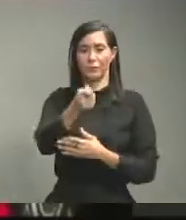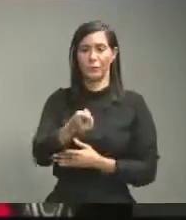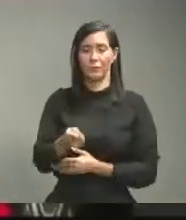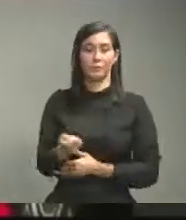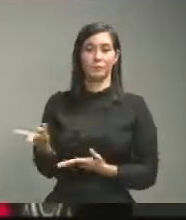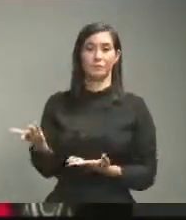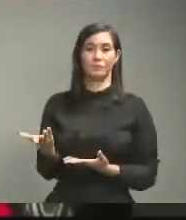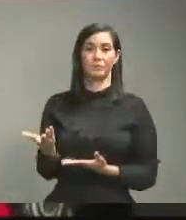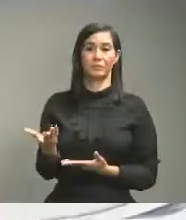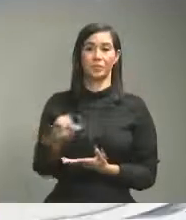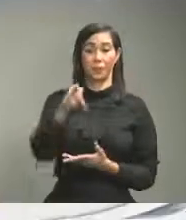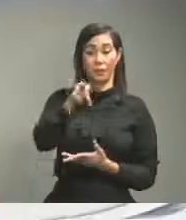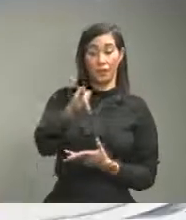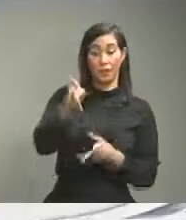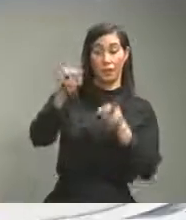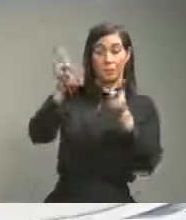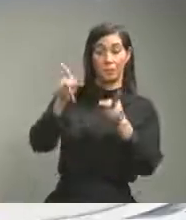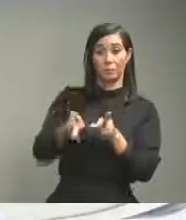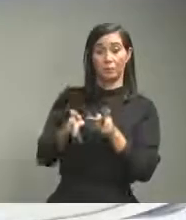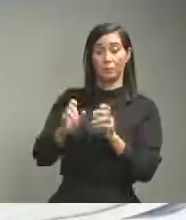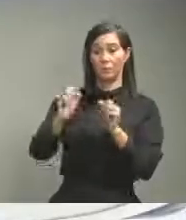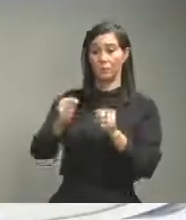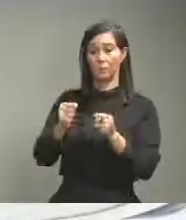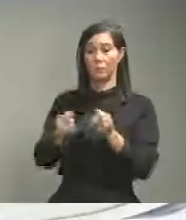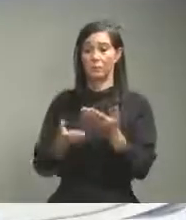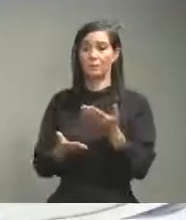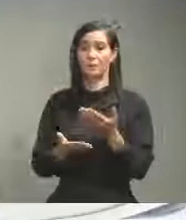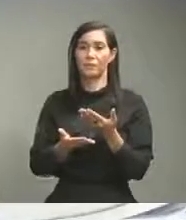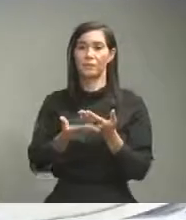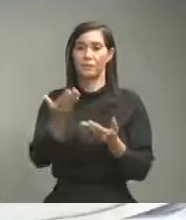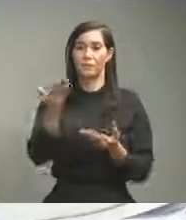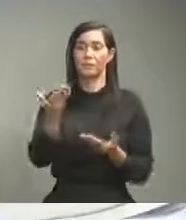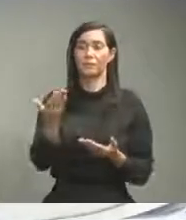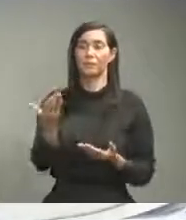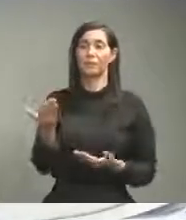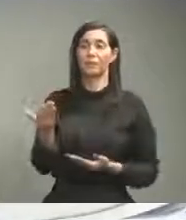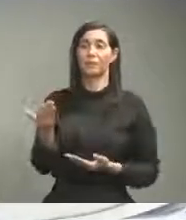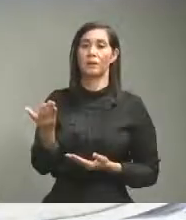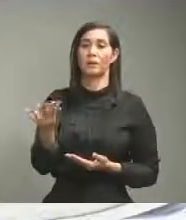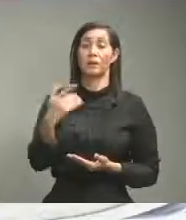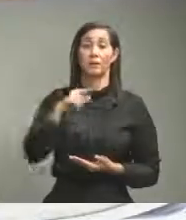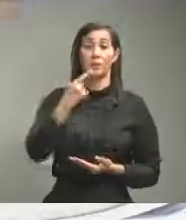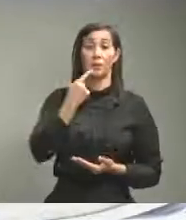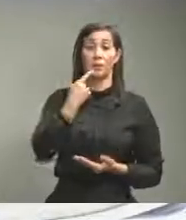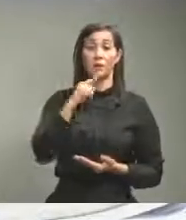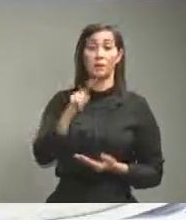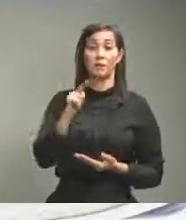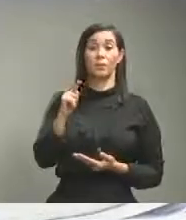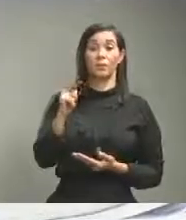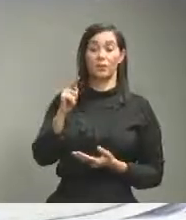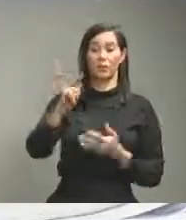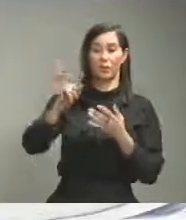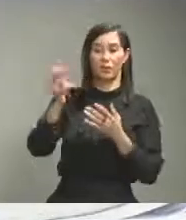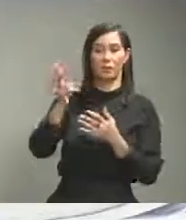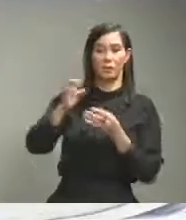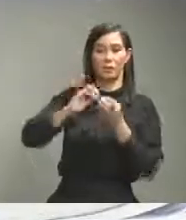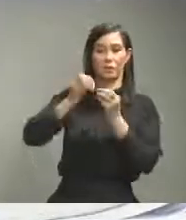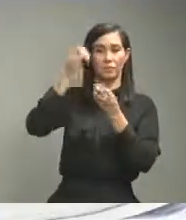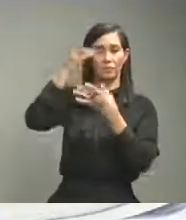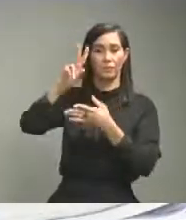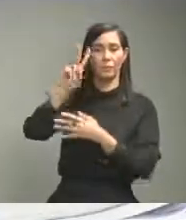y que al personal se le pueda facilitar y es algo que lo dije creo que desde el boletín número 2